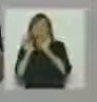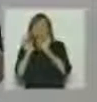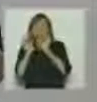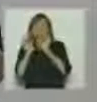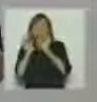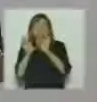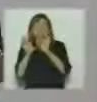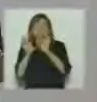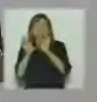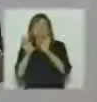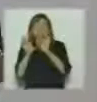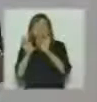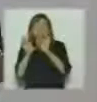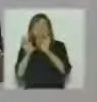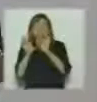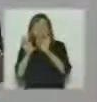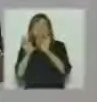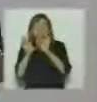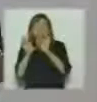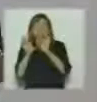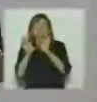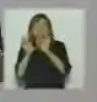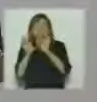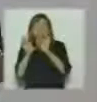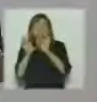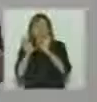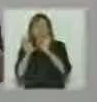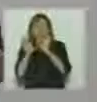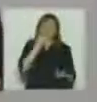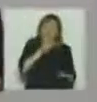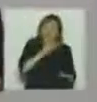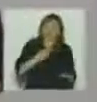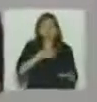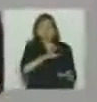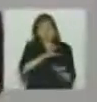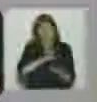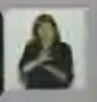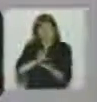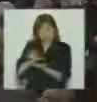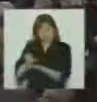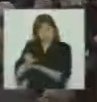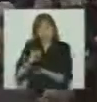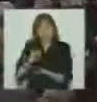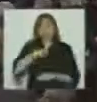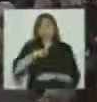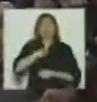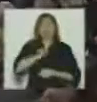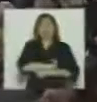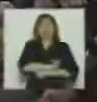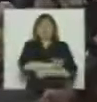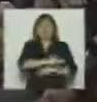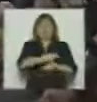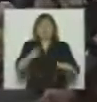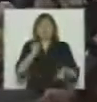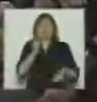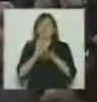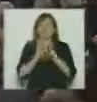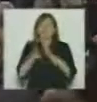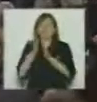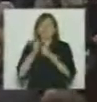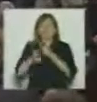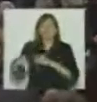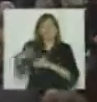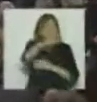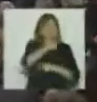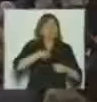privado, que obviamente deberá pagarlos si los quiere, sino en forma gratuita, por ejemplo, para todas las organizaciones